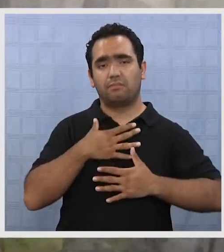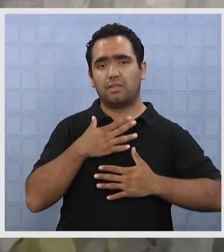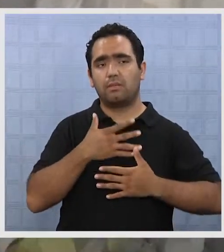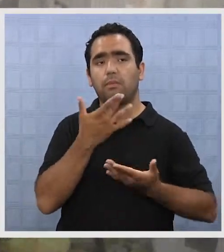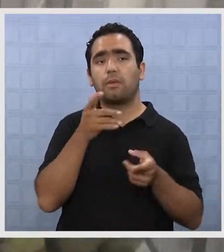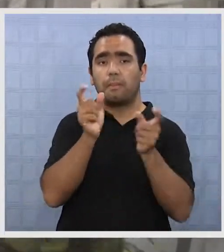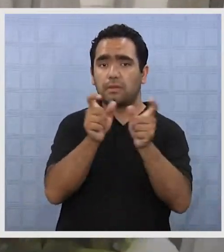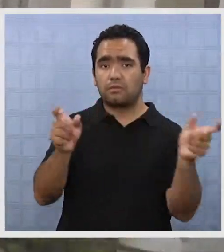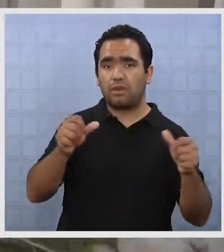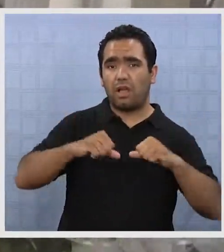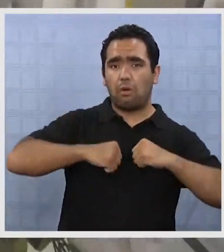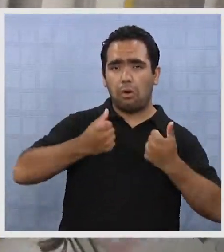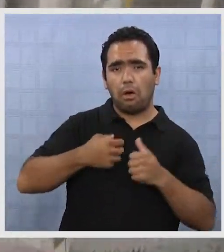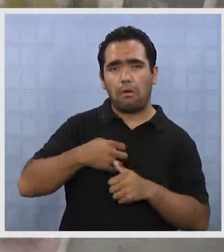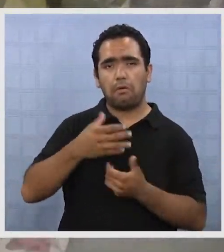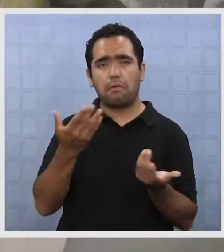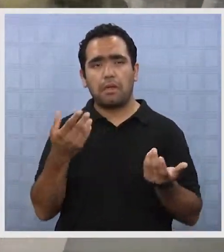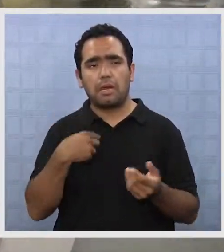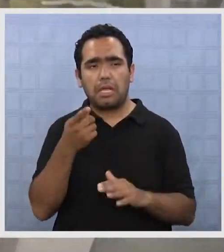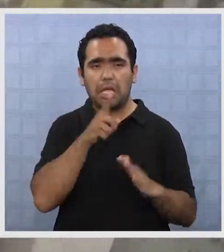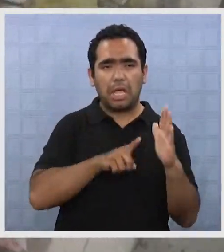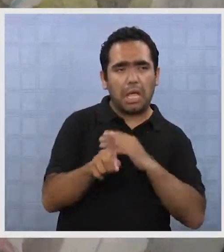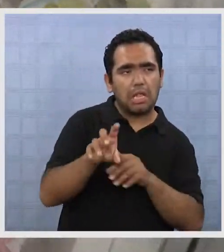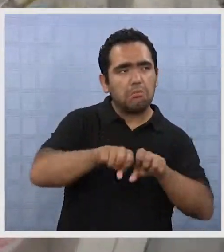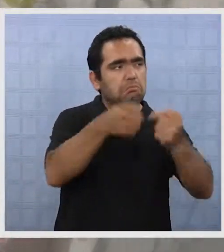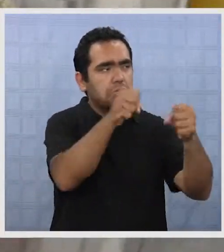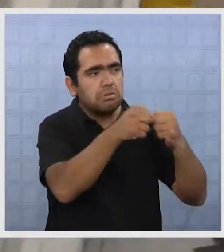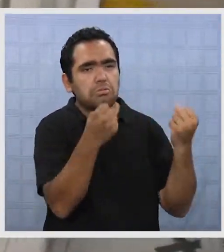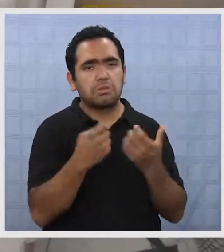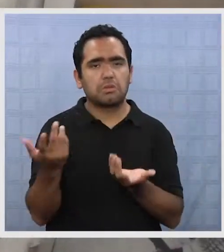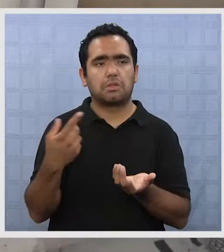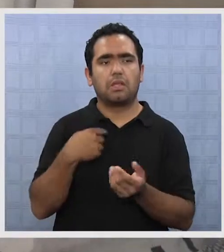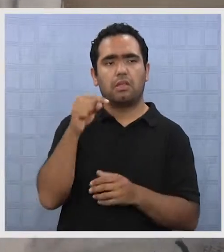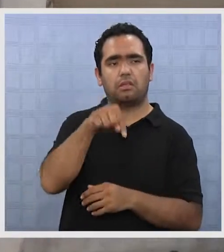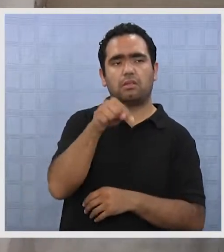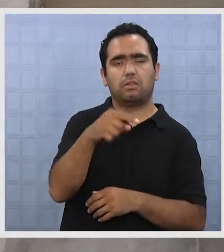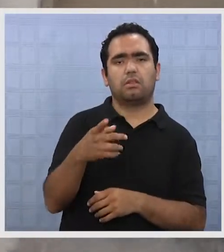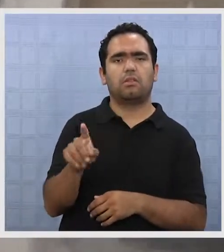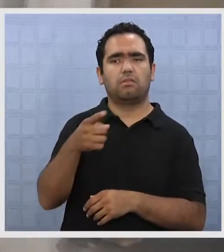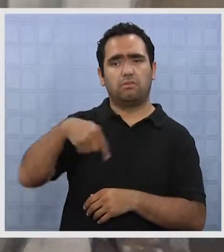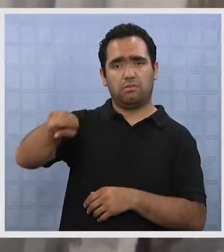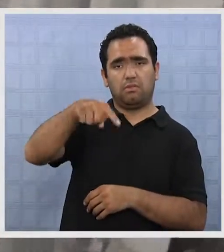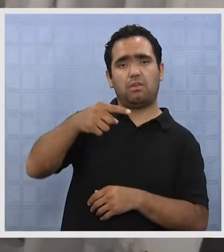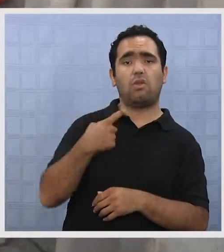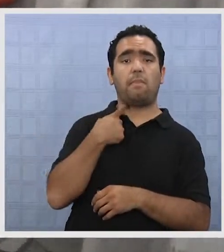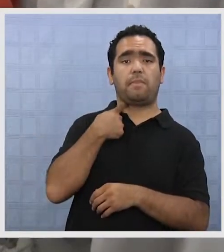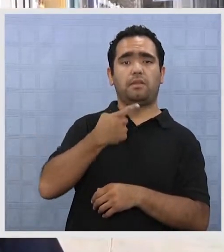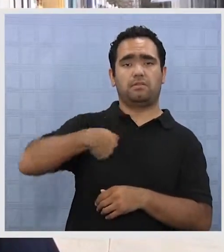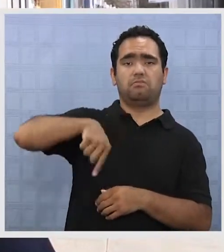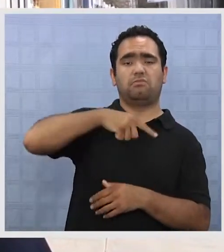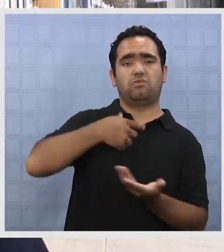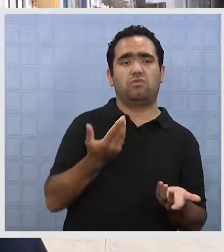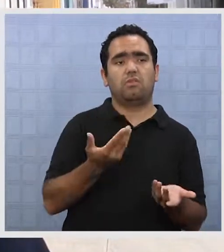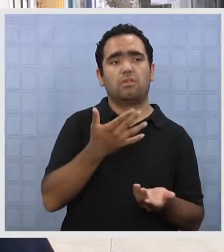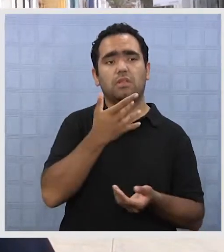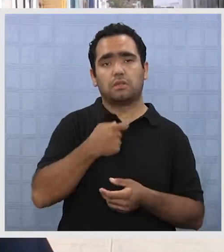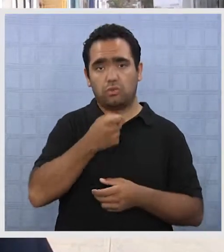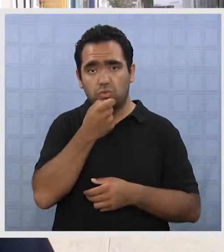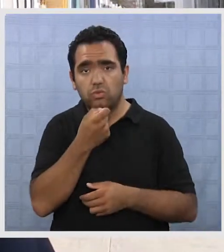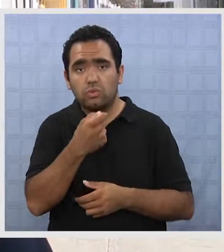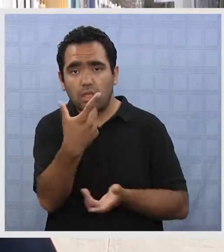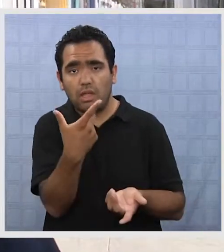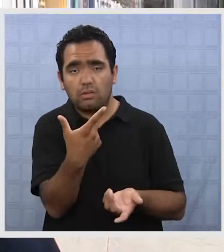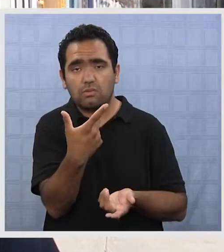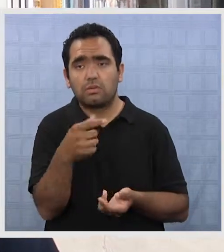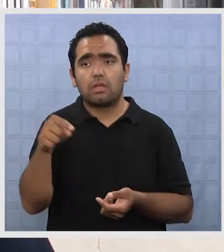que los jóvenes antisociales que destruyen y hacen actos vandálicos dentro del cementerio nos tienen amenazados nosotros mismos con que si